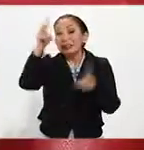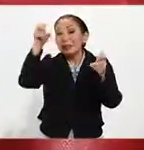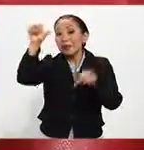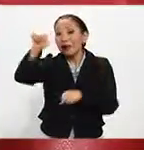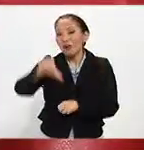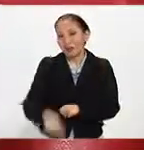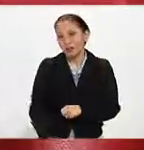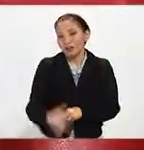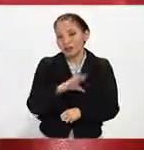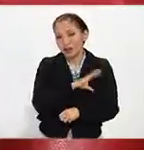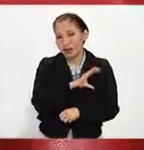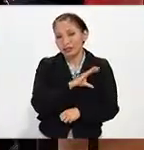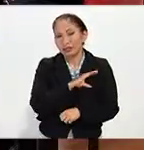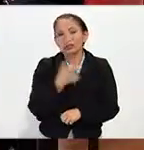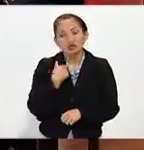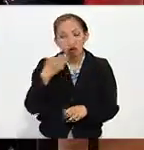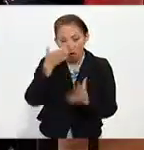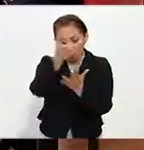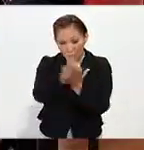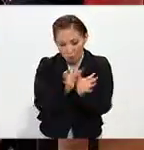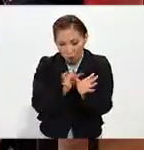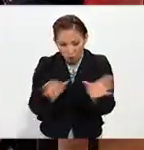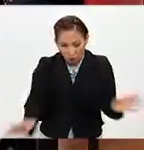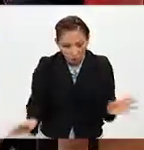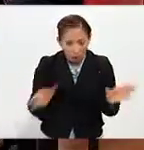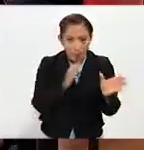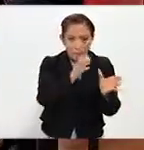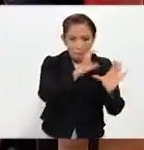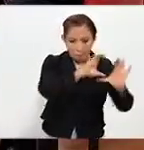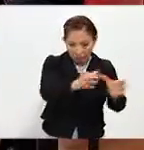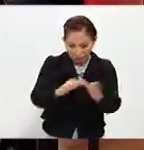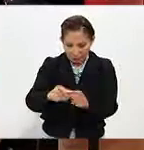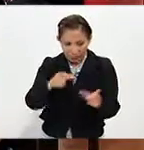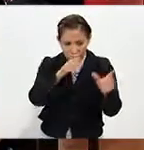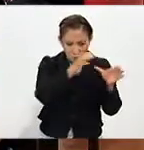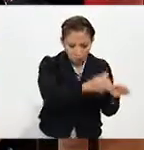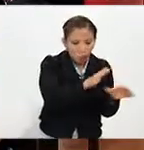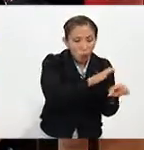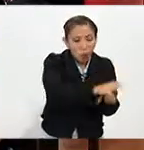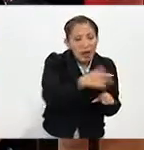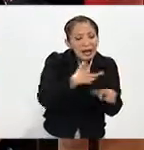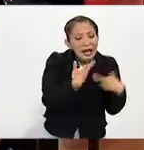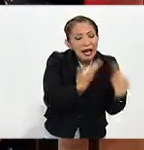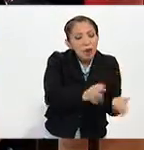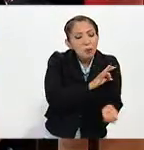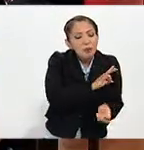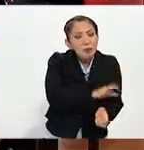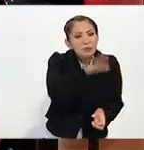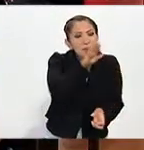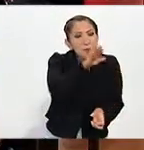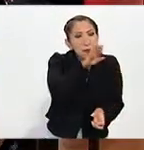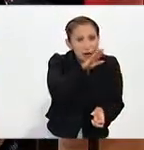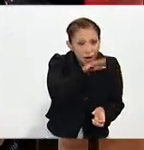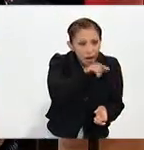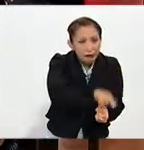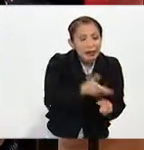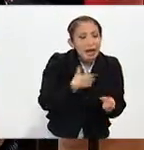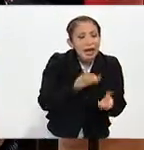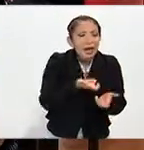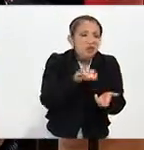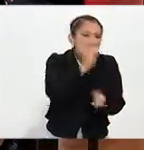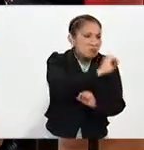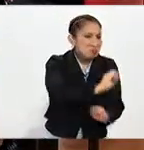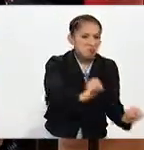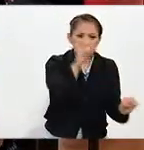de hoy, mi querido Omar, lo he dividido como un poco en tres secciones. Uno es, ¿qué tipo de regalos podemos hacer a las mamás que te cuestan